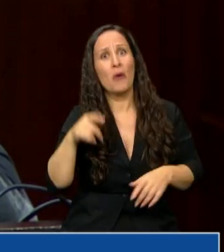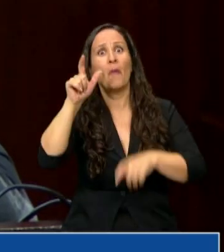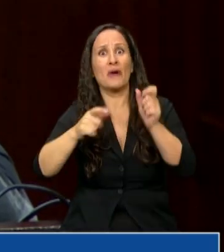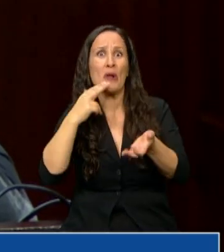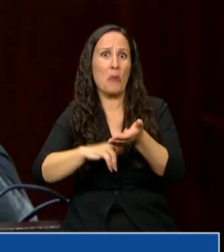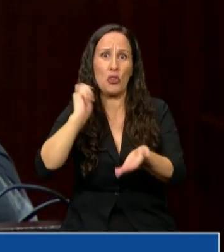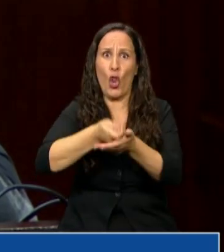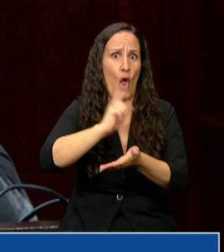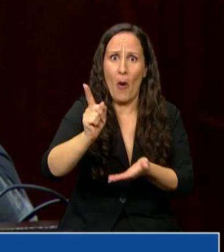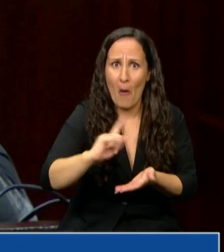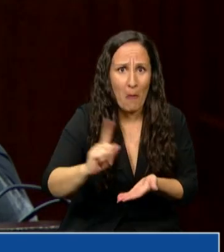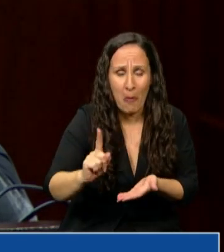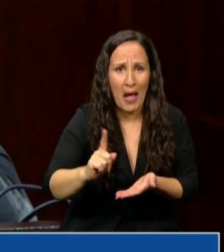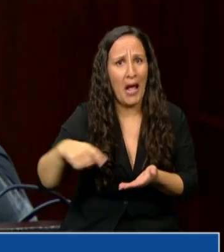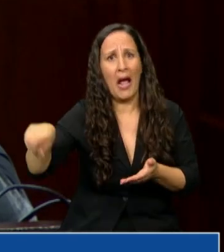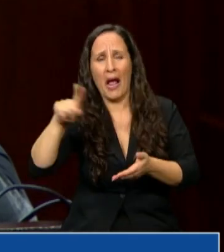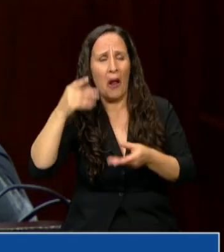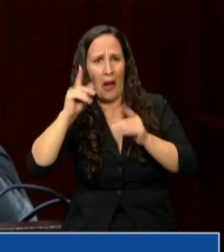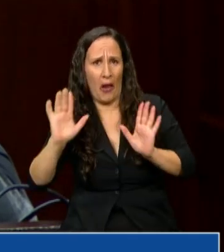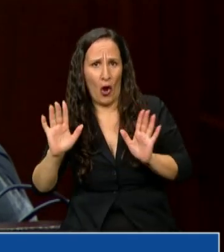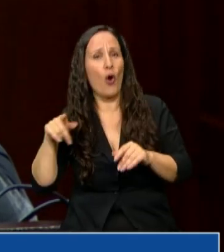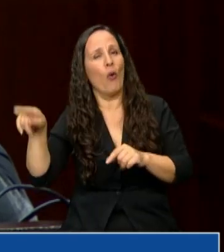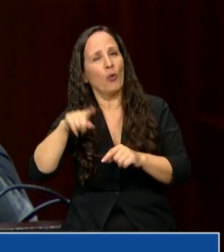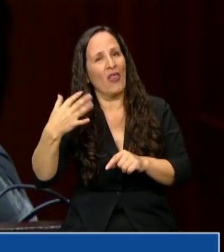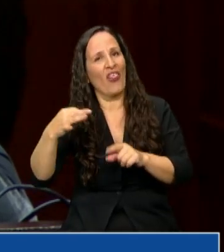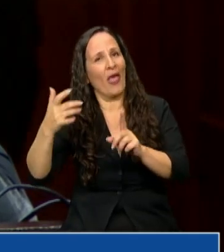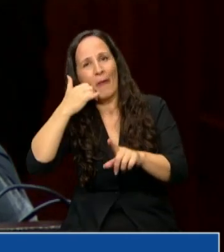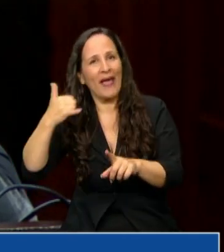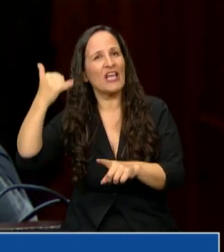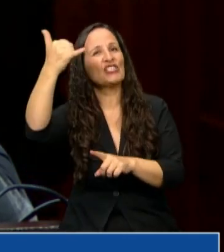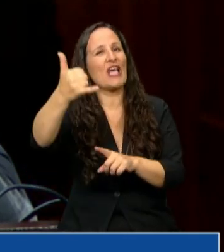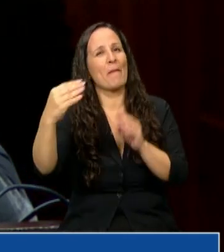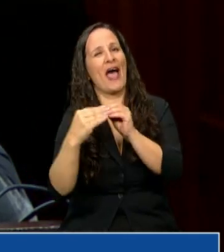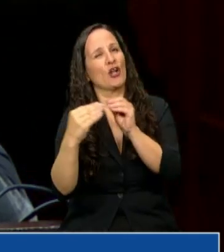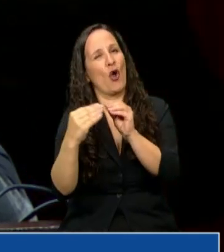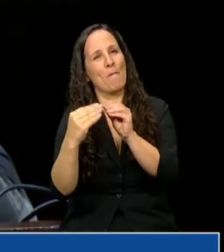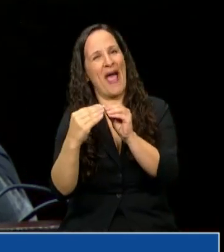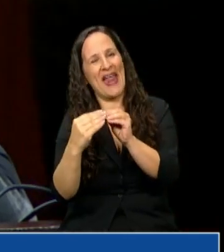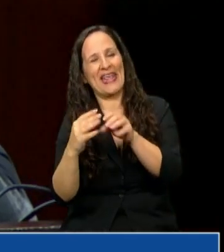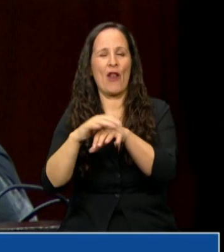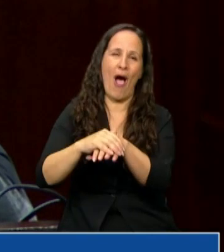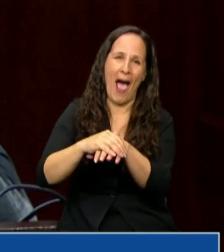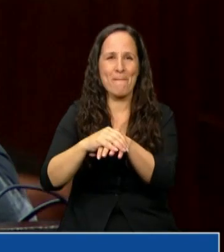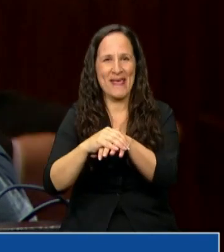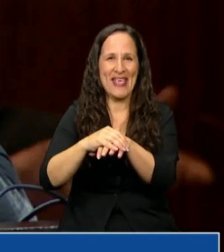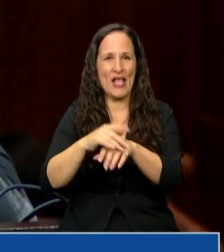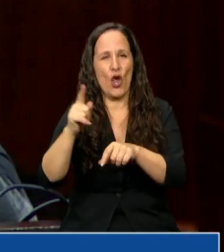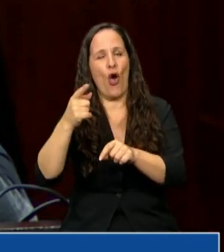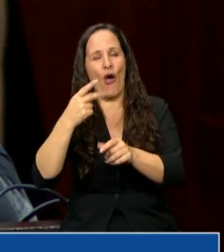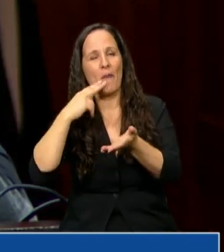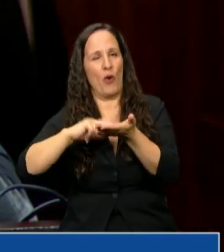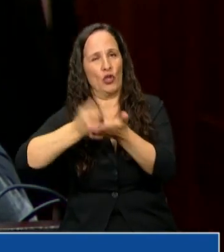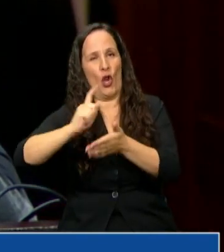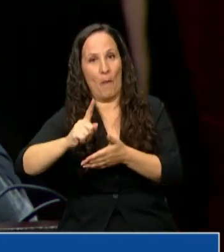evasores que no cumplen con sus obligaciones deberían levantar el teléfono y llamar a alguno de sus compañeros o amigos de estos grandes evasores